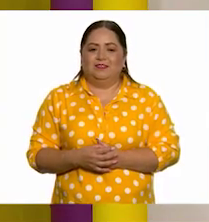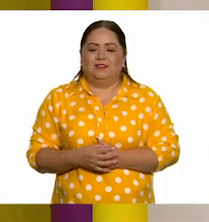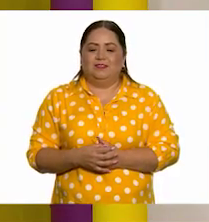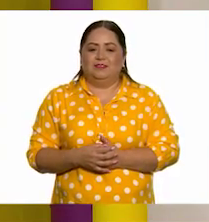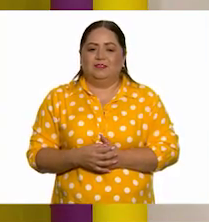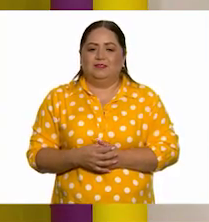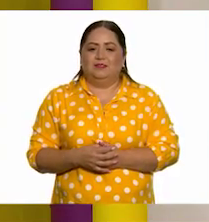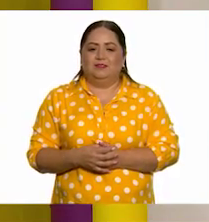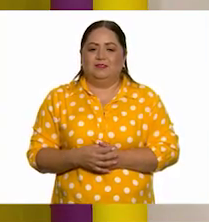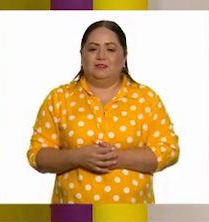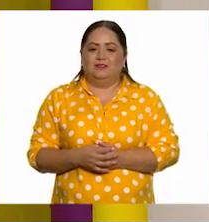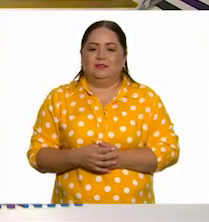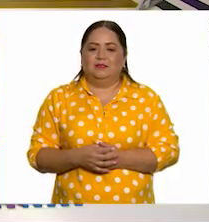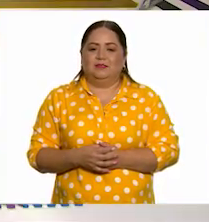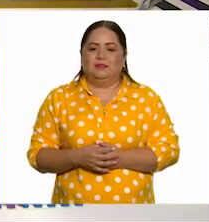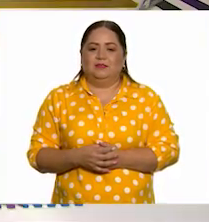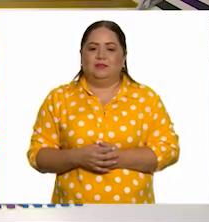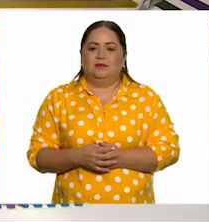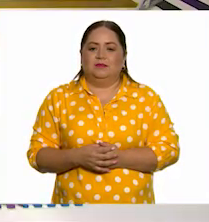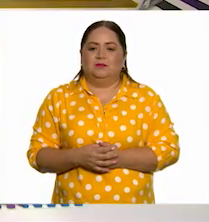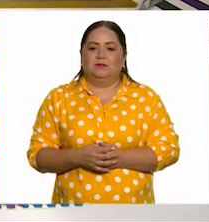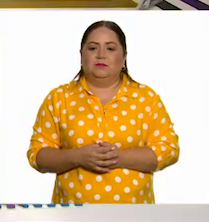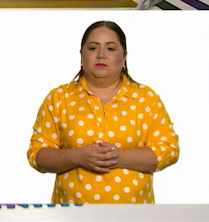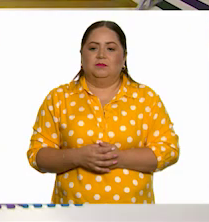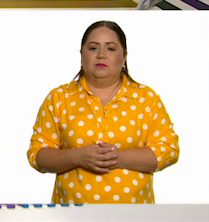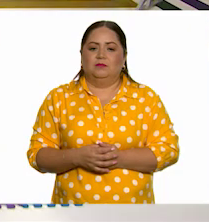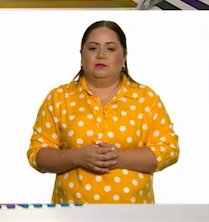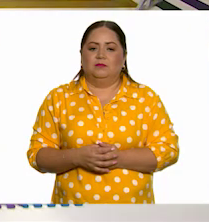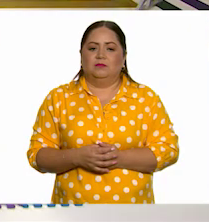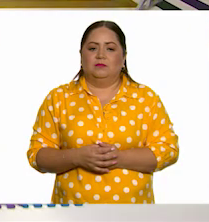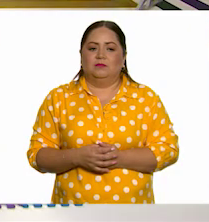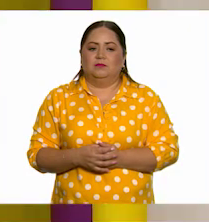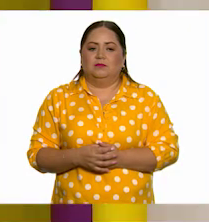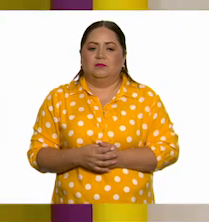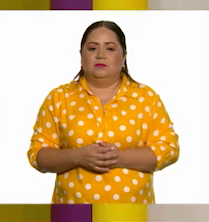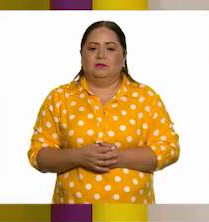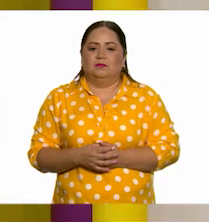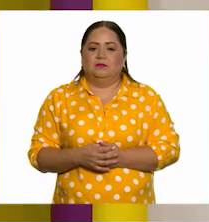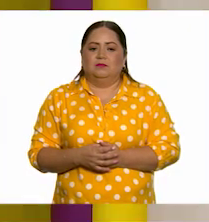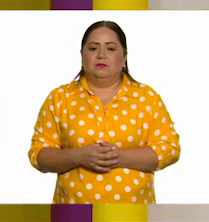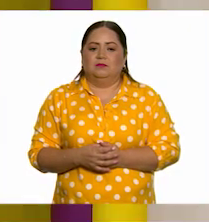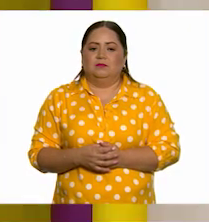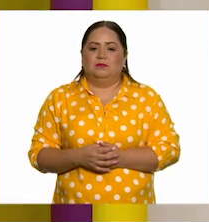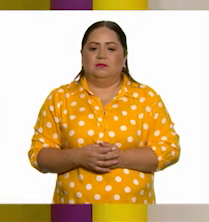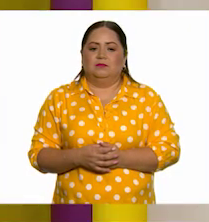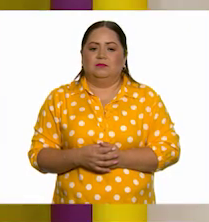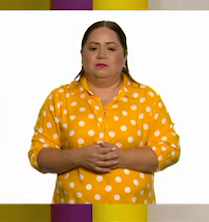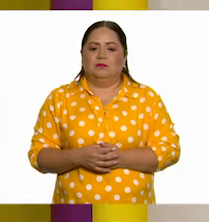Sí, sí, soy un poco latosa también. Mi mamá siempre me decía, eres muy latosa.